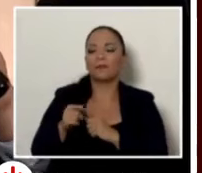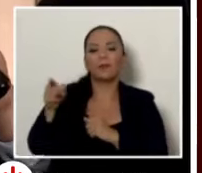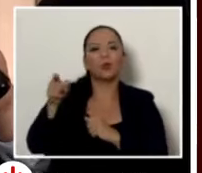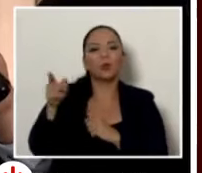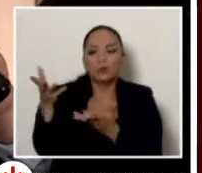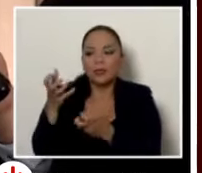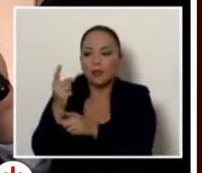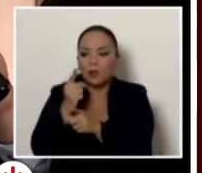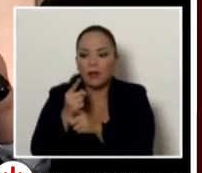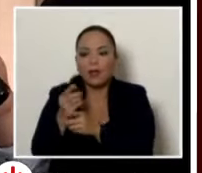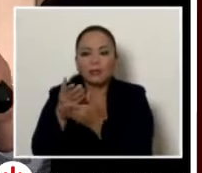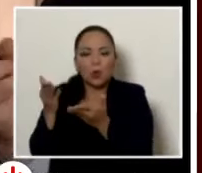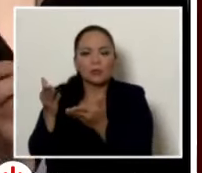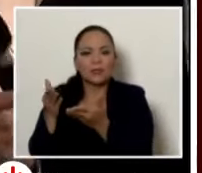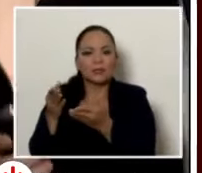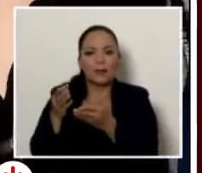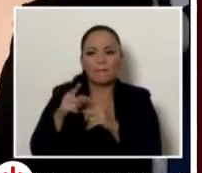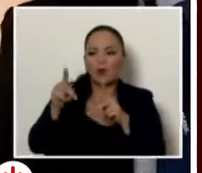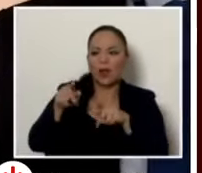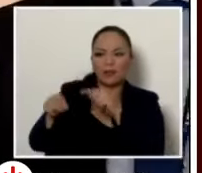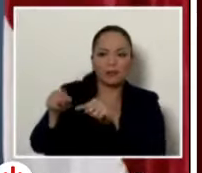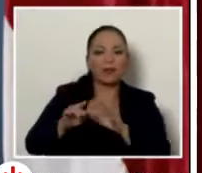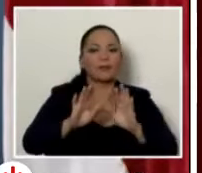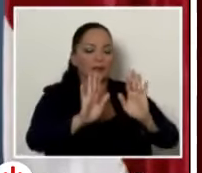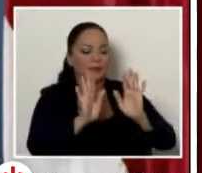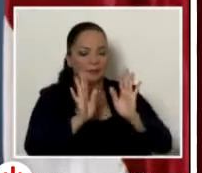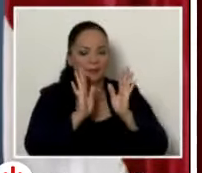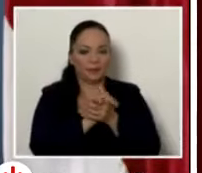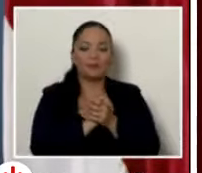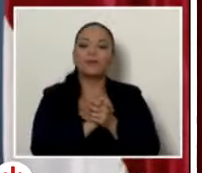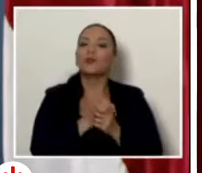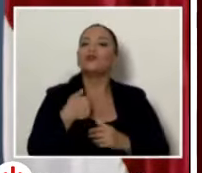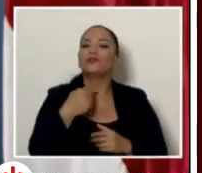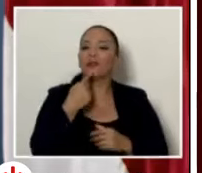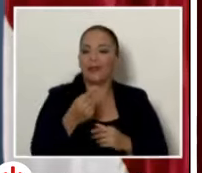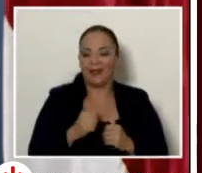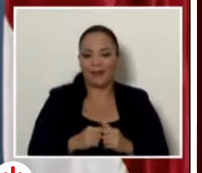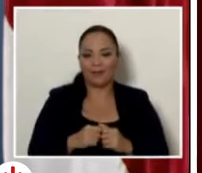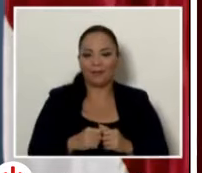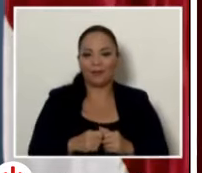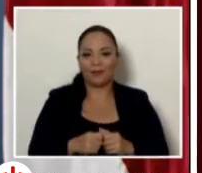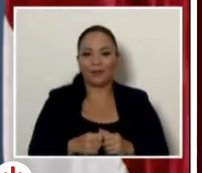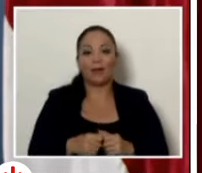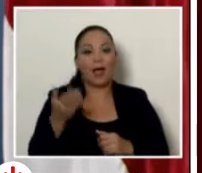corregir las cosas si yo quisiera un comentario de eso mire yo dije que en Costa Rica no puede haber ticos con corona